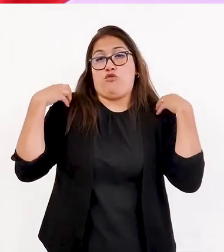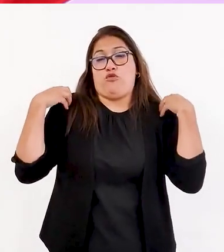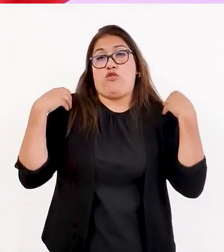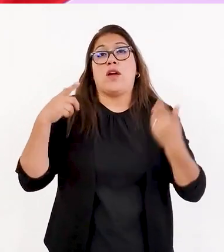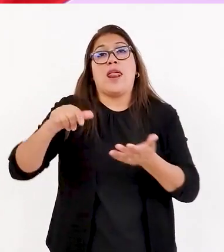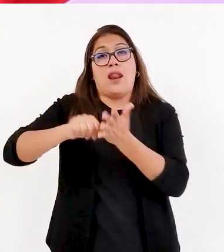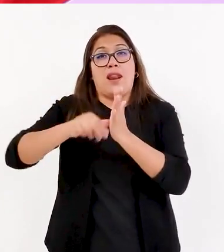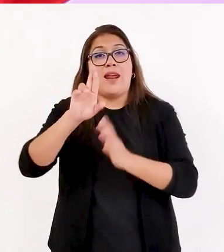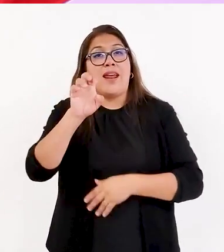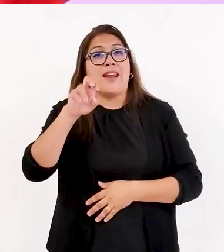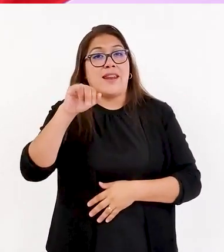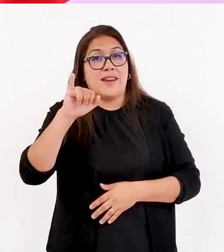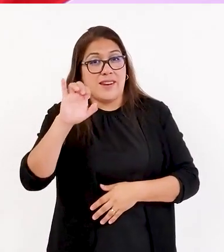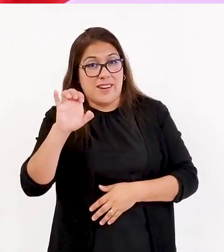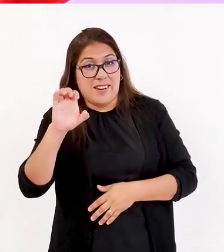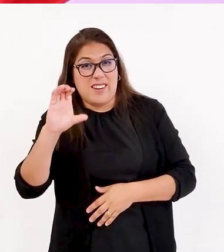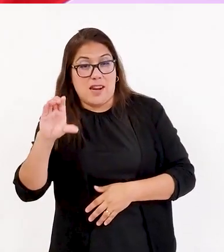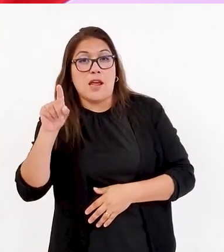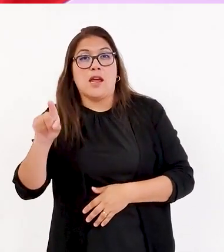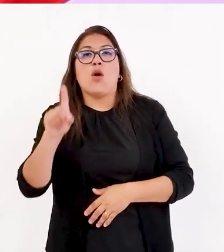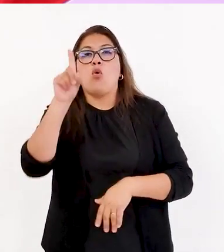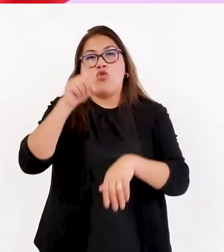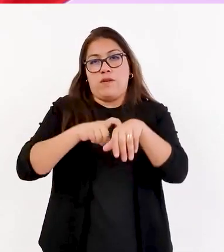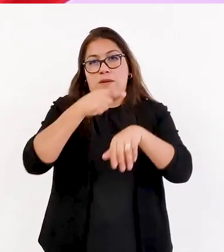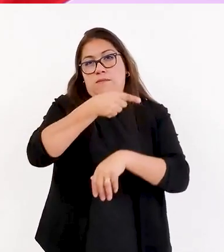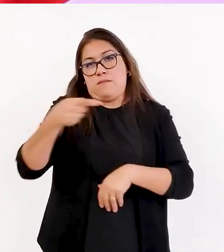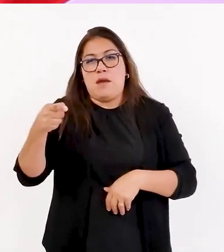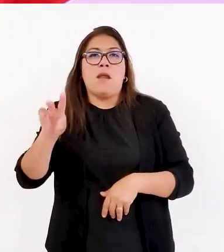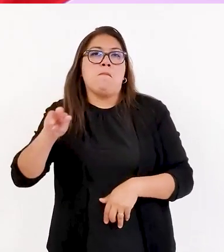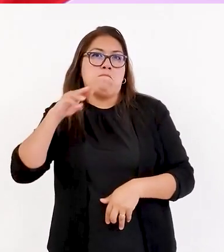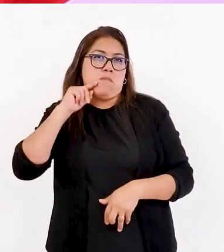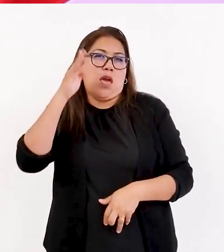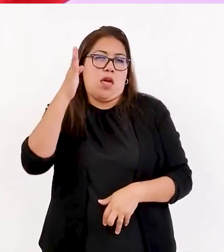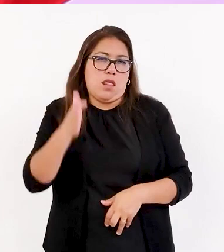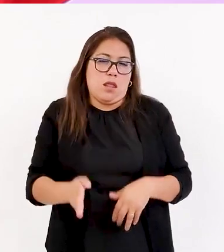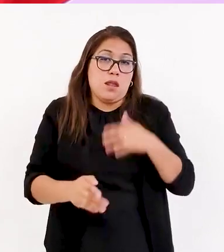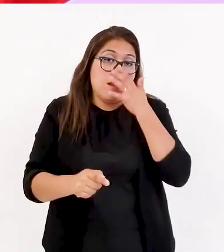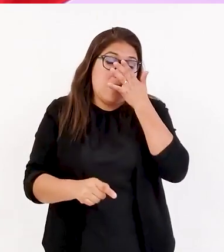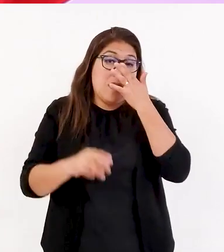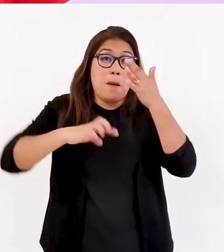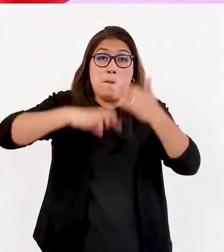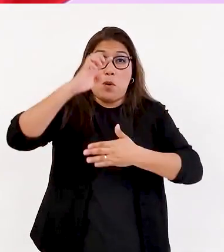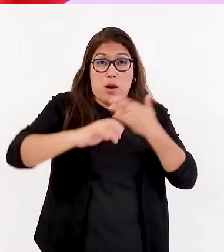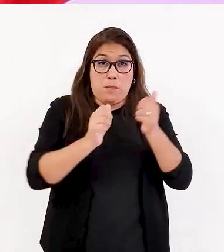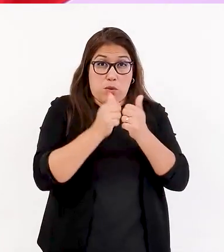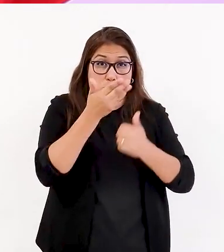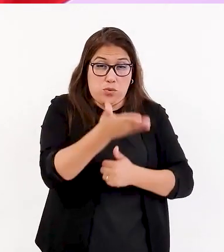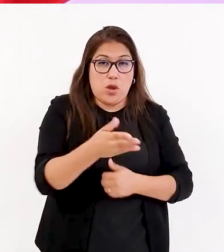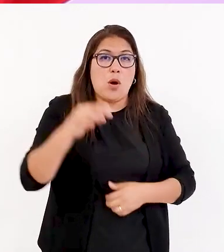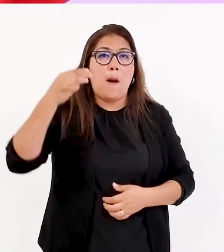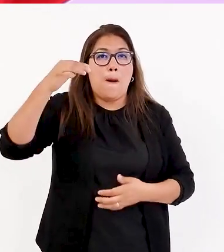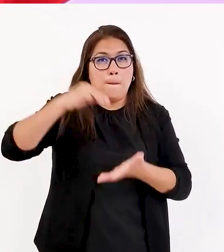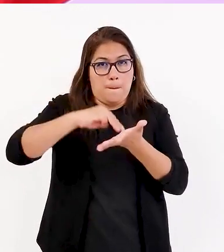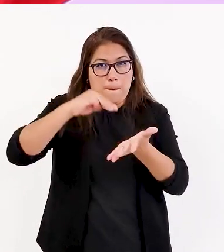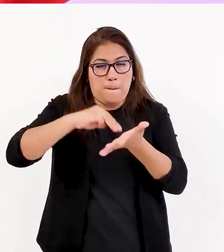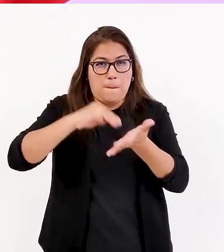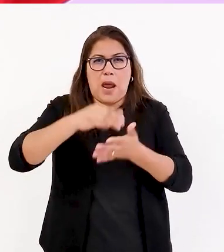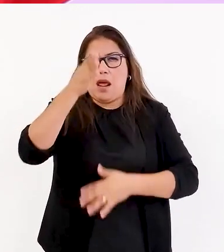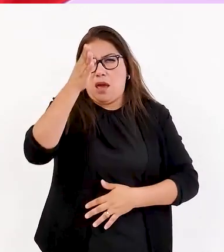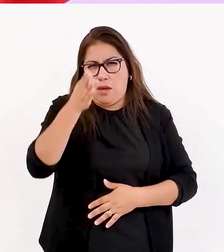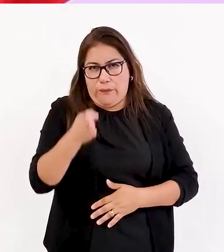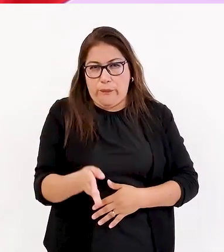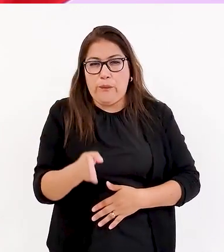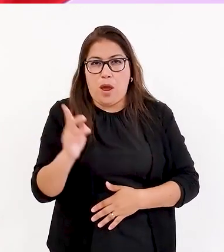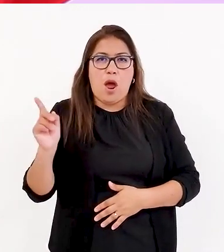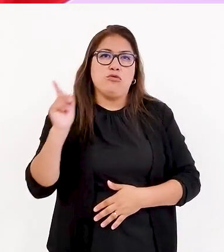una vez a la semana, ¿no? Los días miércoles. El programa Contigo viene los días martes, atender de